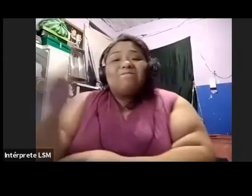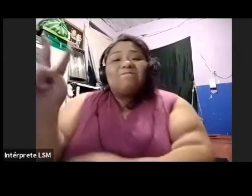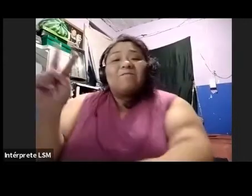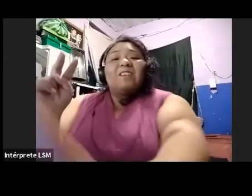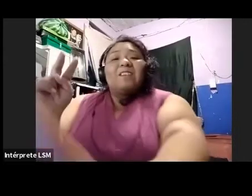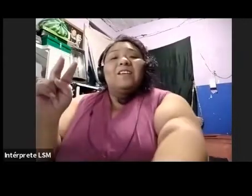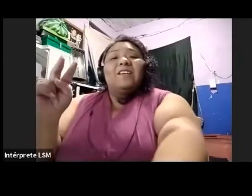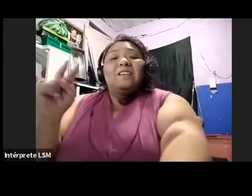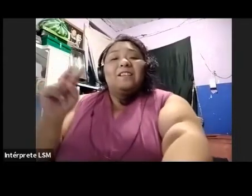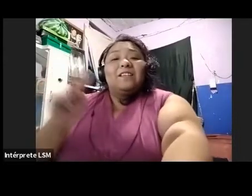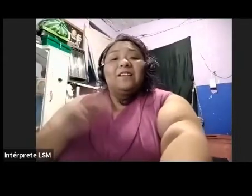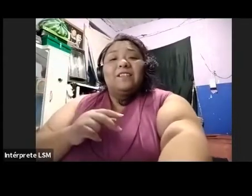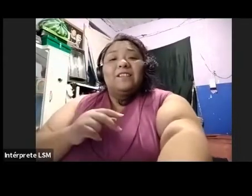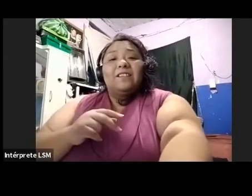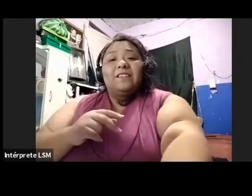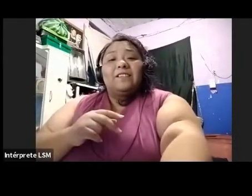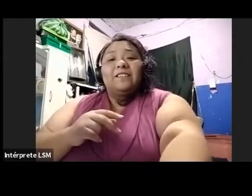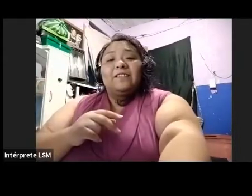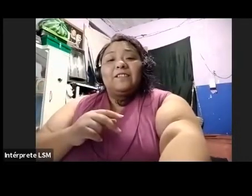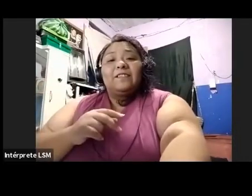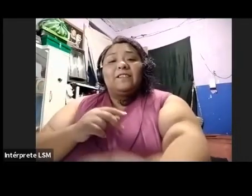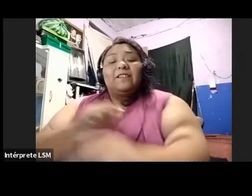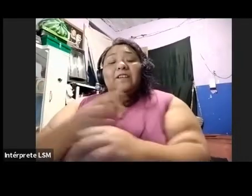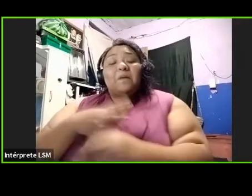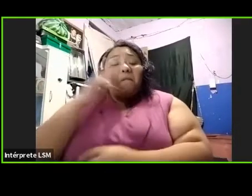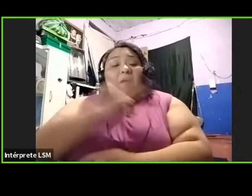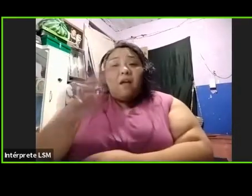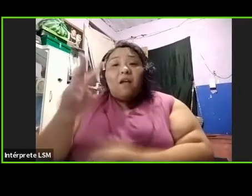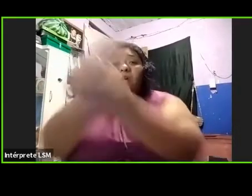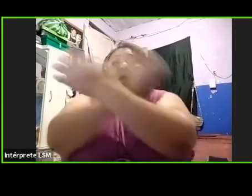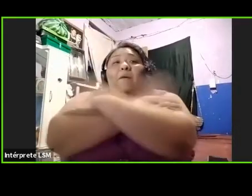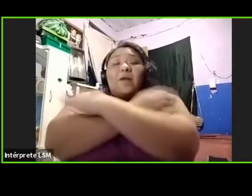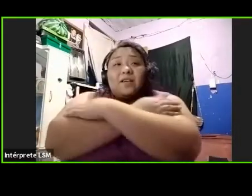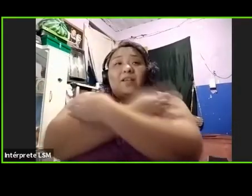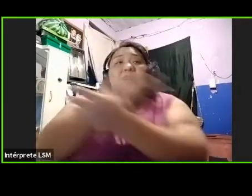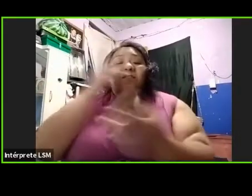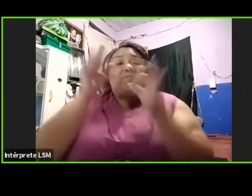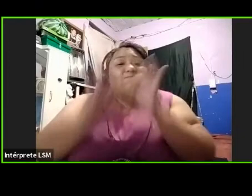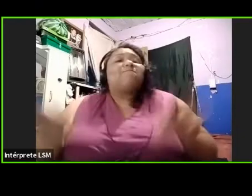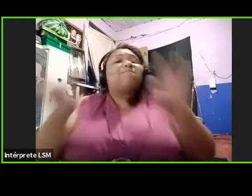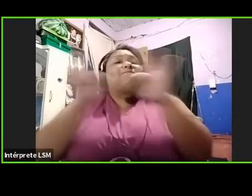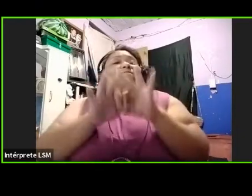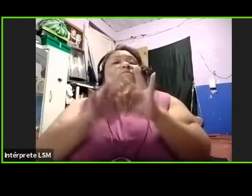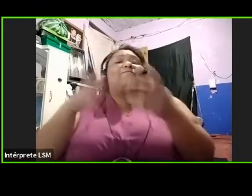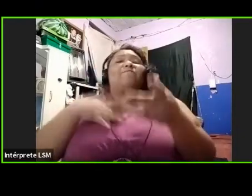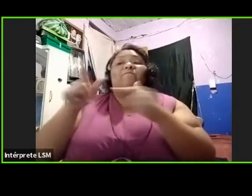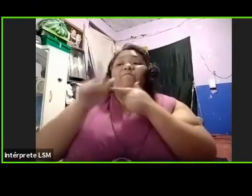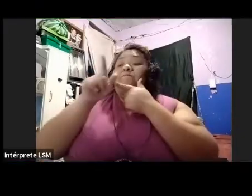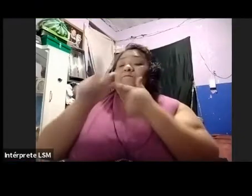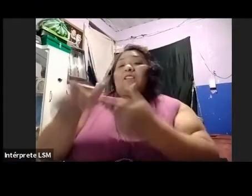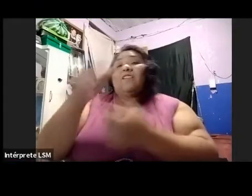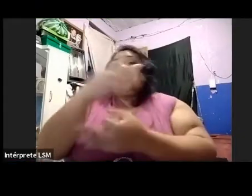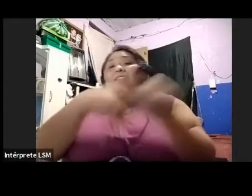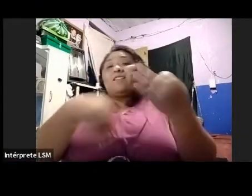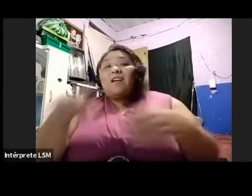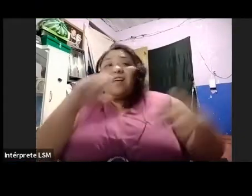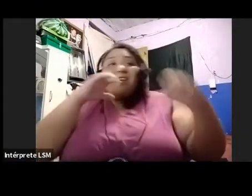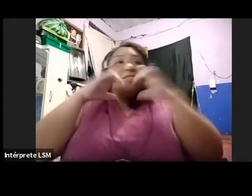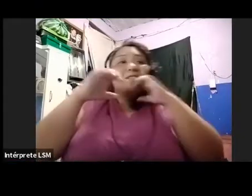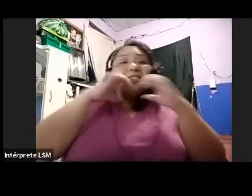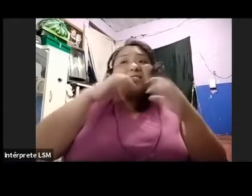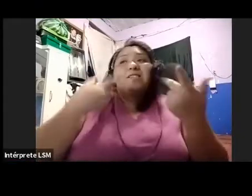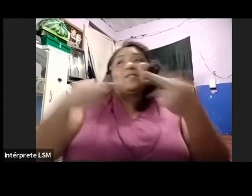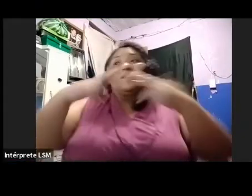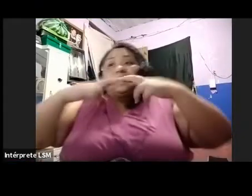continuar justamente con esta dinámica a través de las redes por medios digitales y